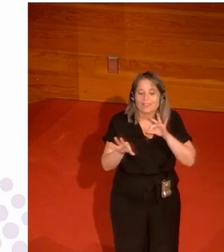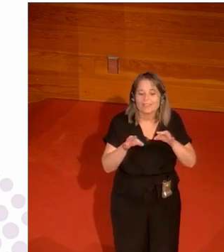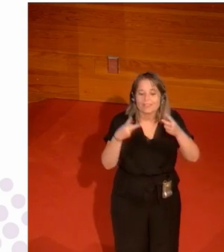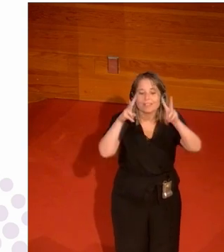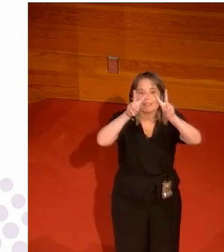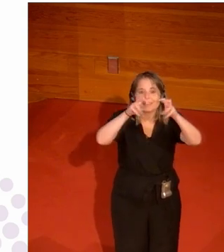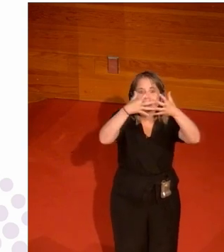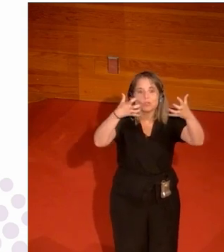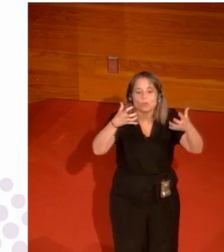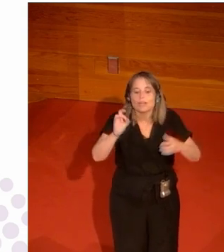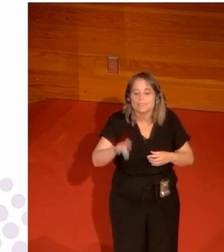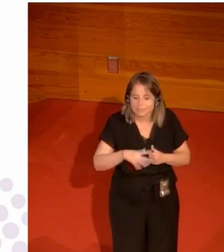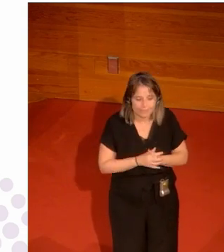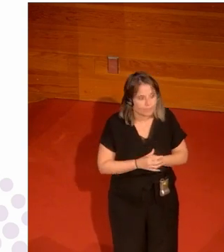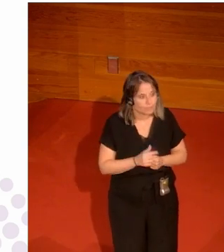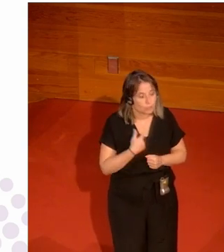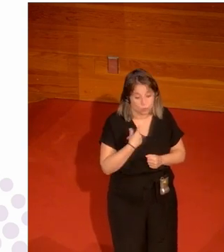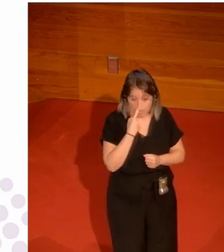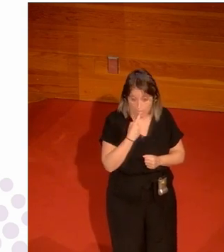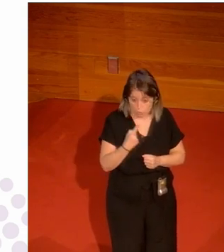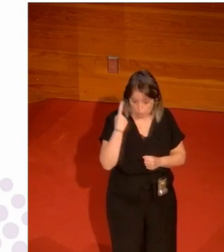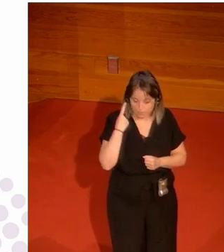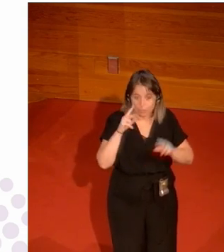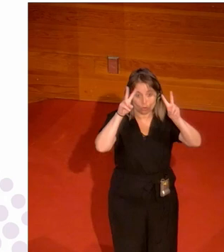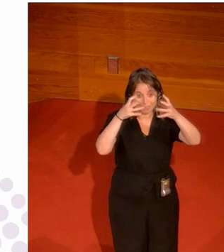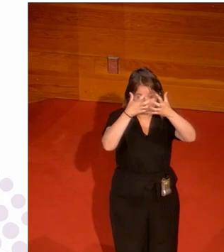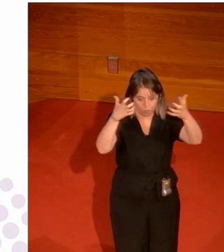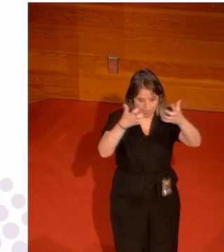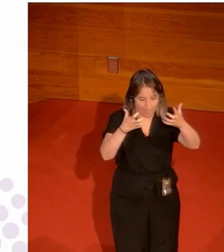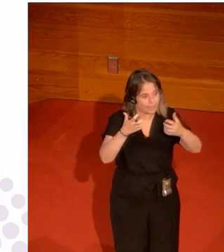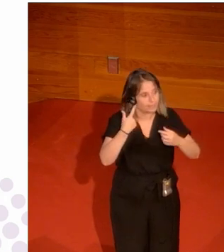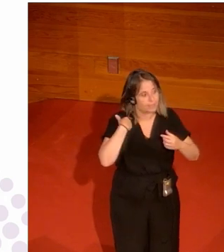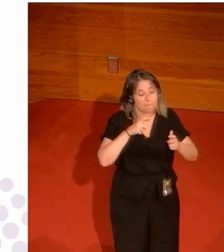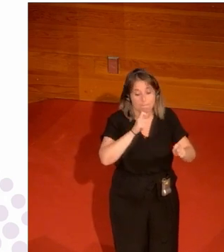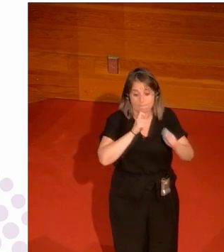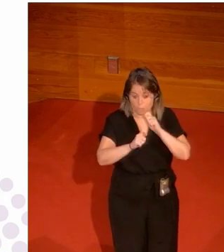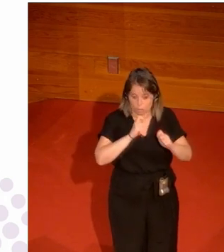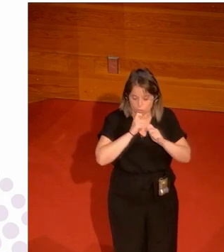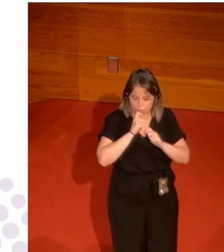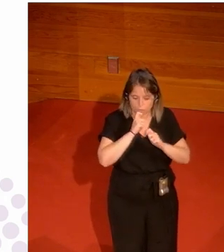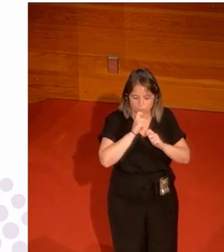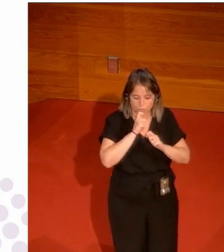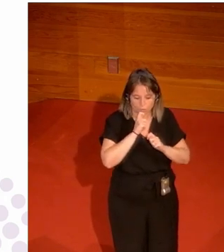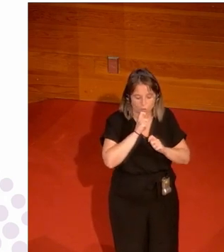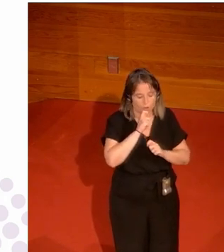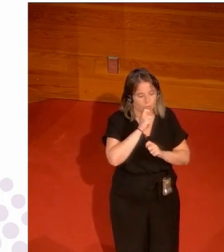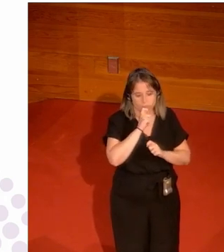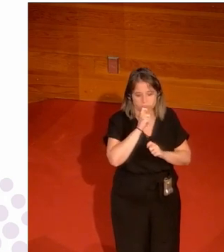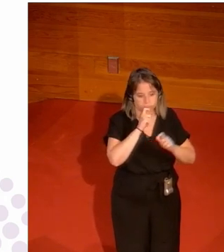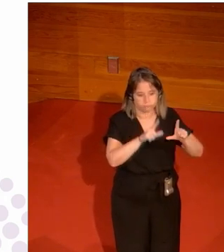titulares yo el año pasado me encontré hablando de titulares en un mismo periódico en primera plana